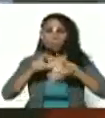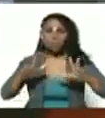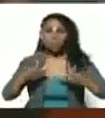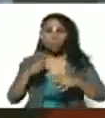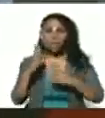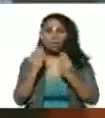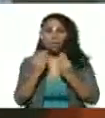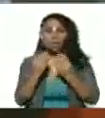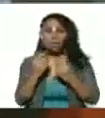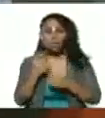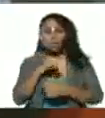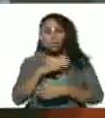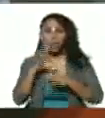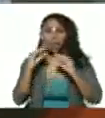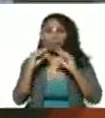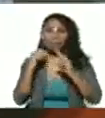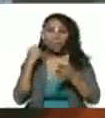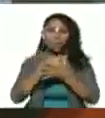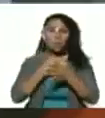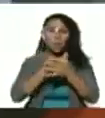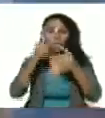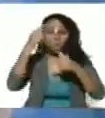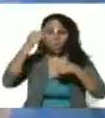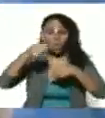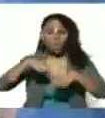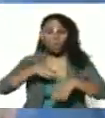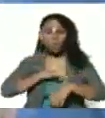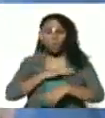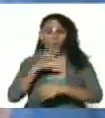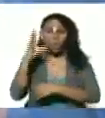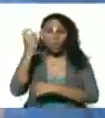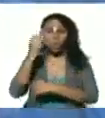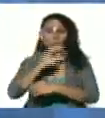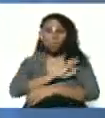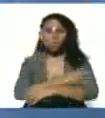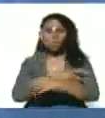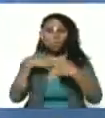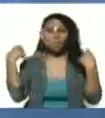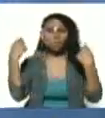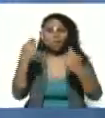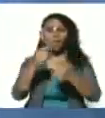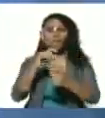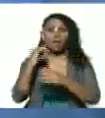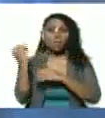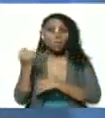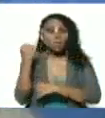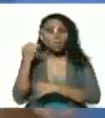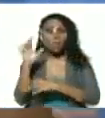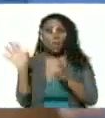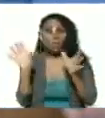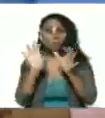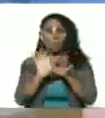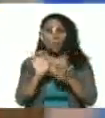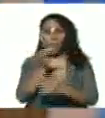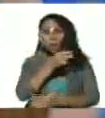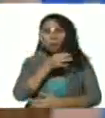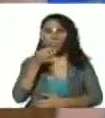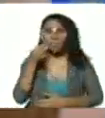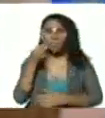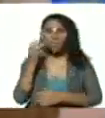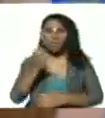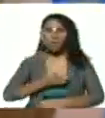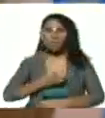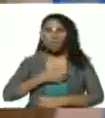de tanto hemos hablado luchado el día de hoy este es un logro del poder popular del junquito en articulación perfecta con la